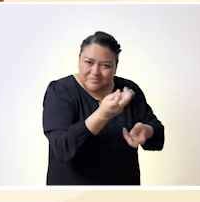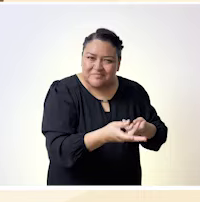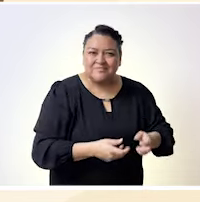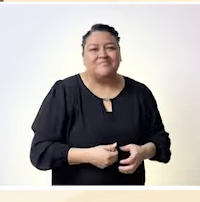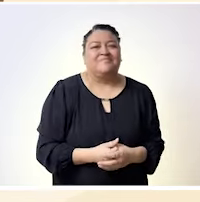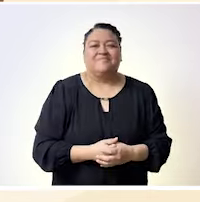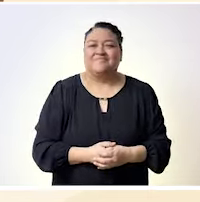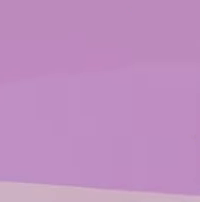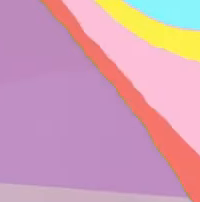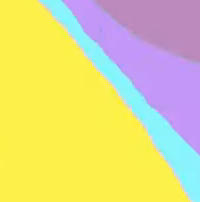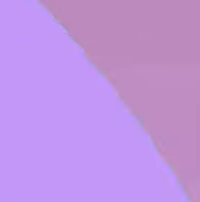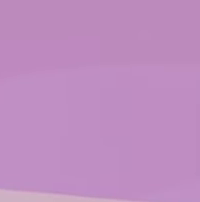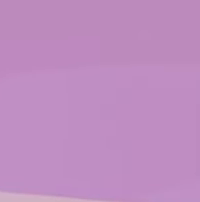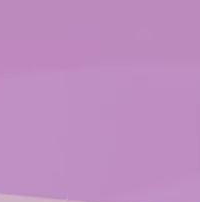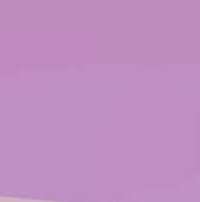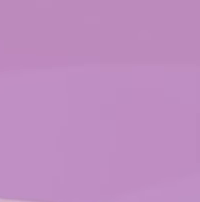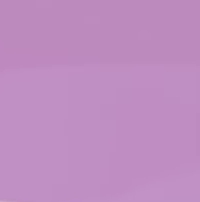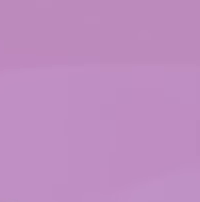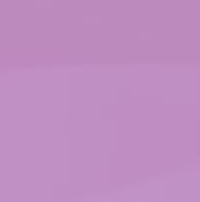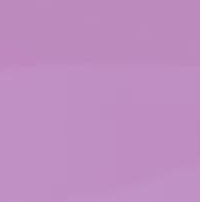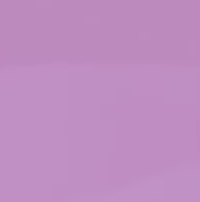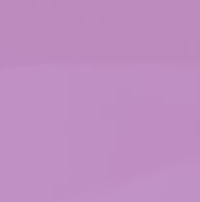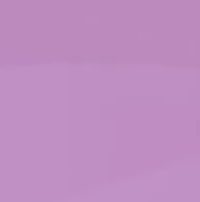desventaja de situación socioeconómica.